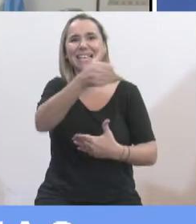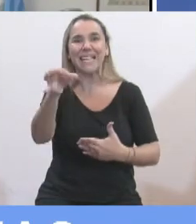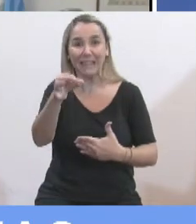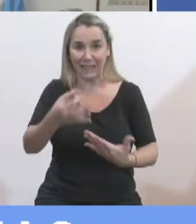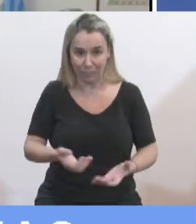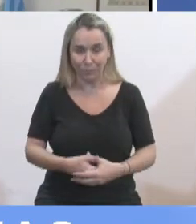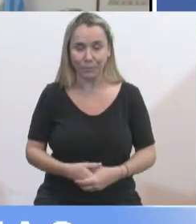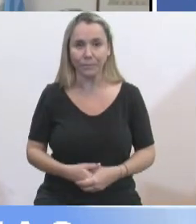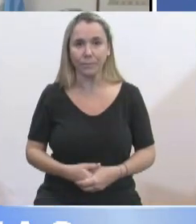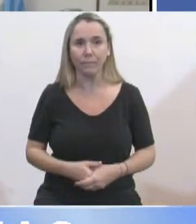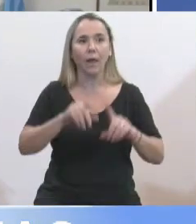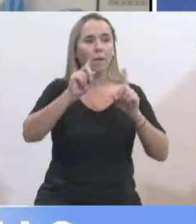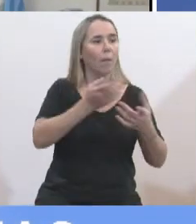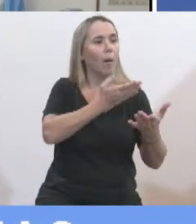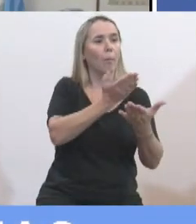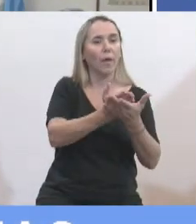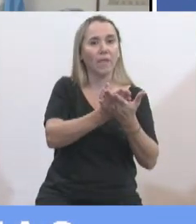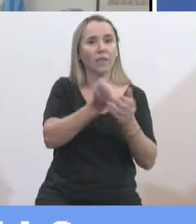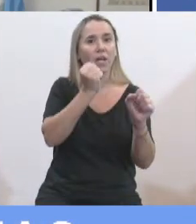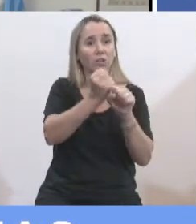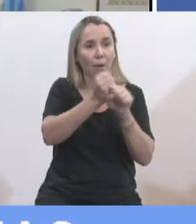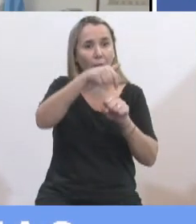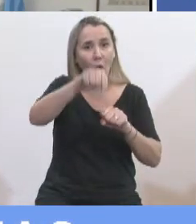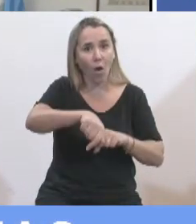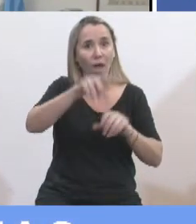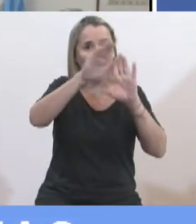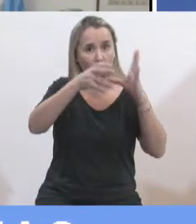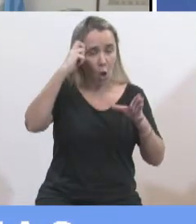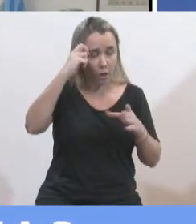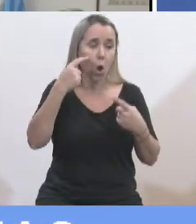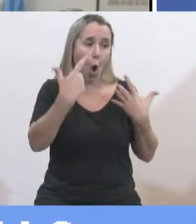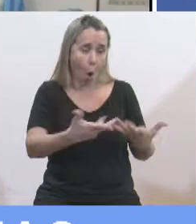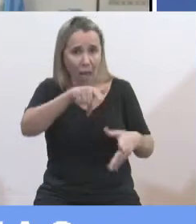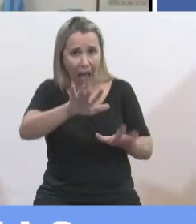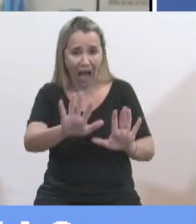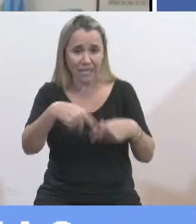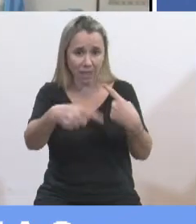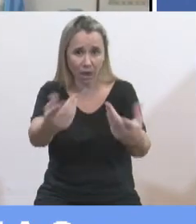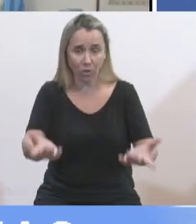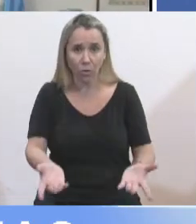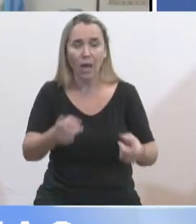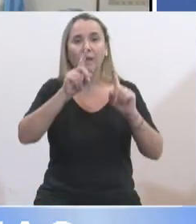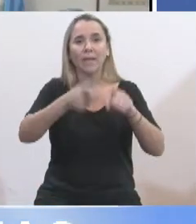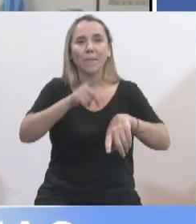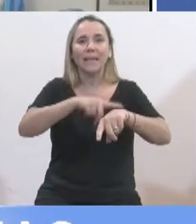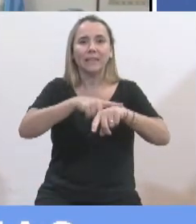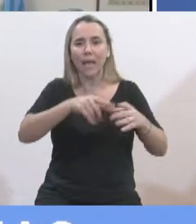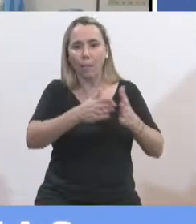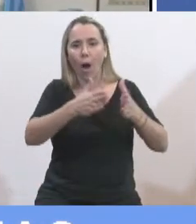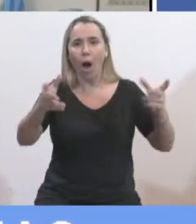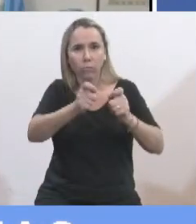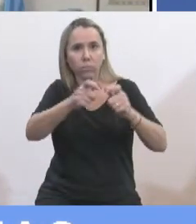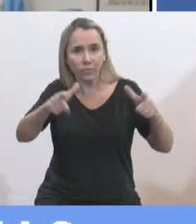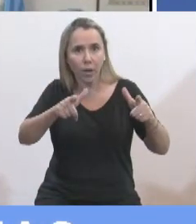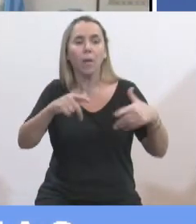labor parlamentaria, obviamente corresponde que así sea. Pidieron la ampliación del tiempo, y me parece,